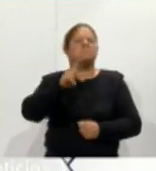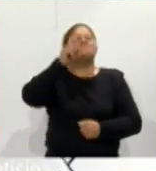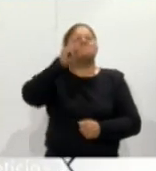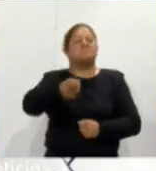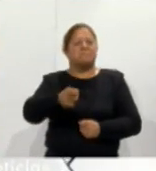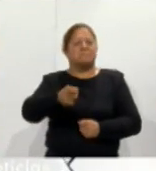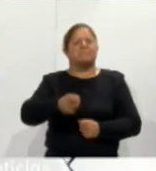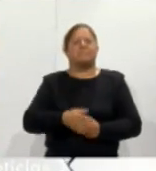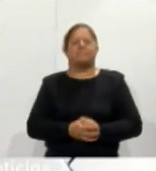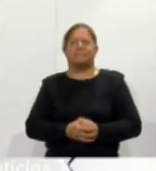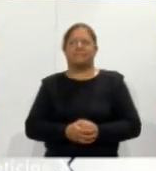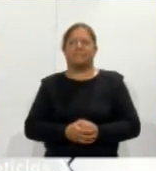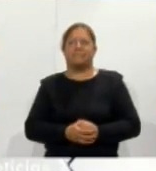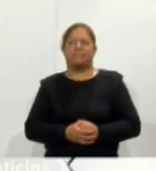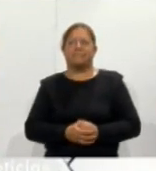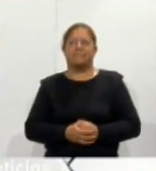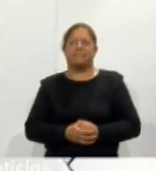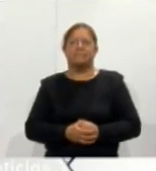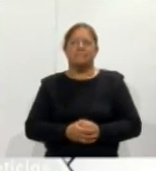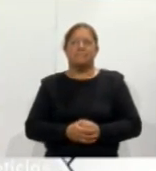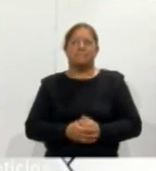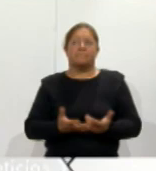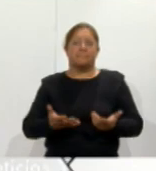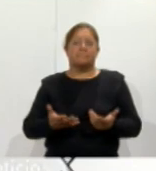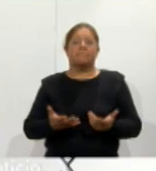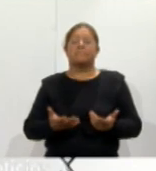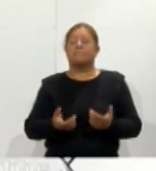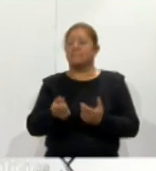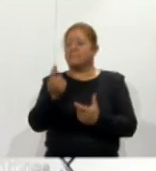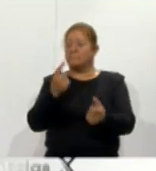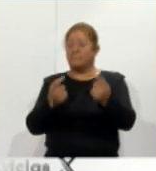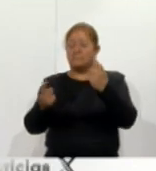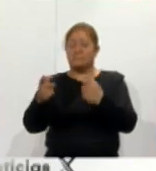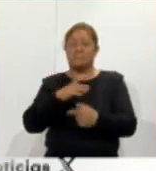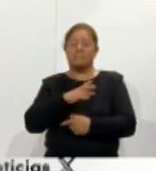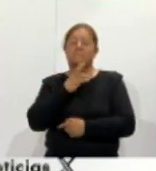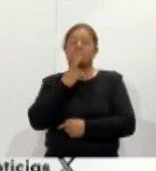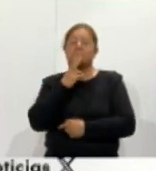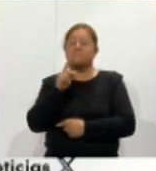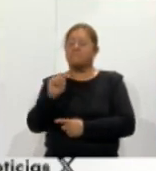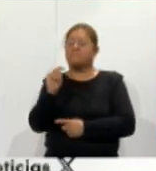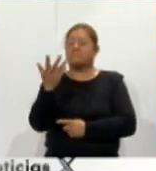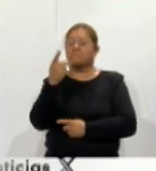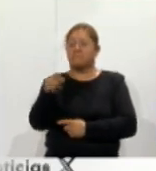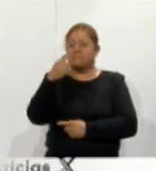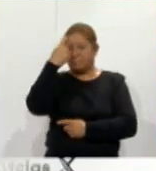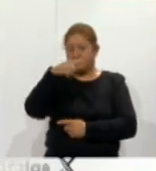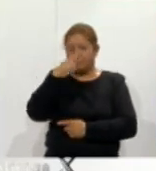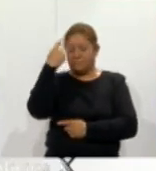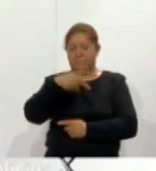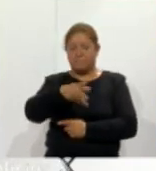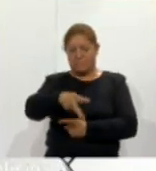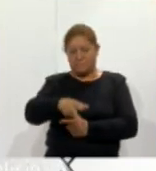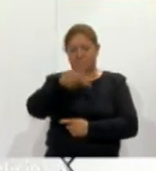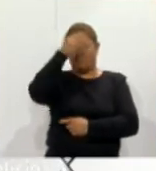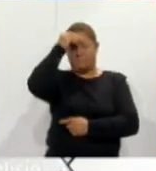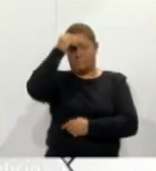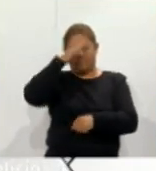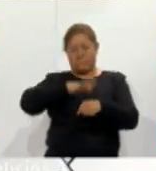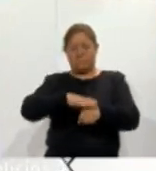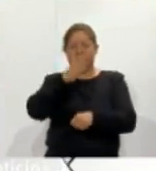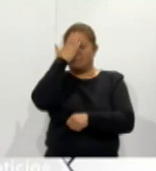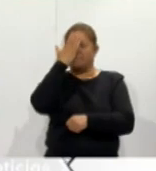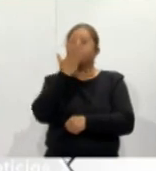a qué se refiere? el aprendizaje digital es cualquier tipo de formación que hace uso de la tecnología para facilitar la adquisición de conocimiento y